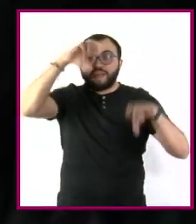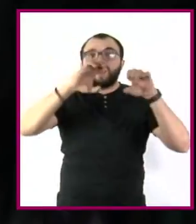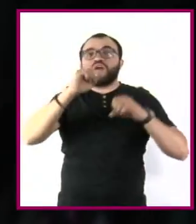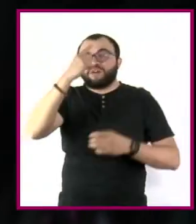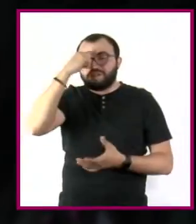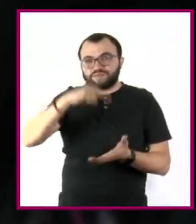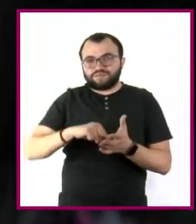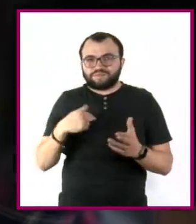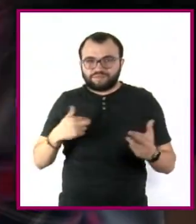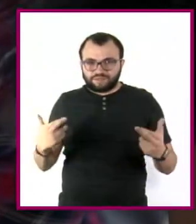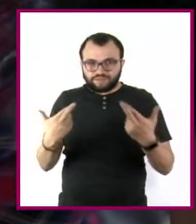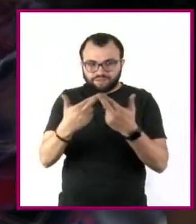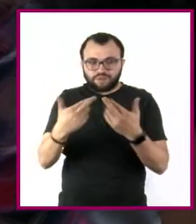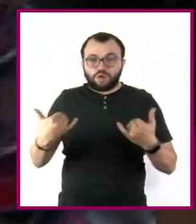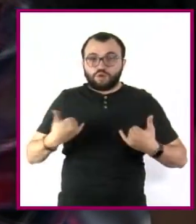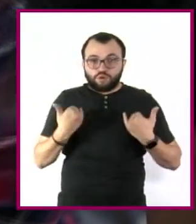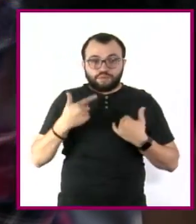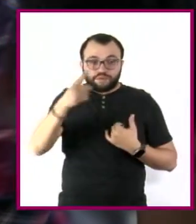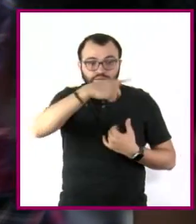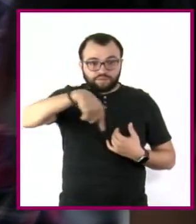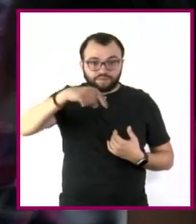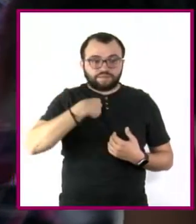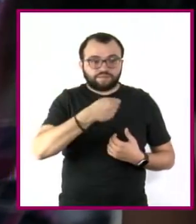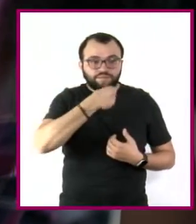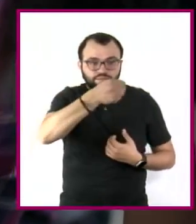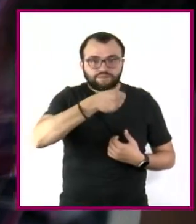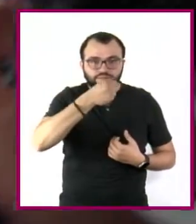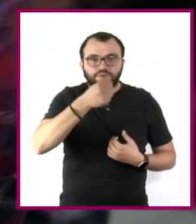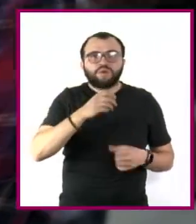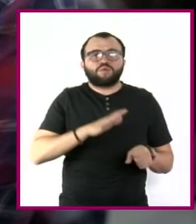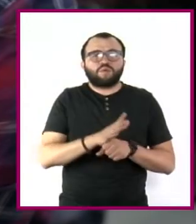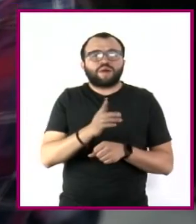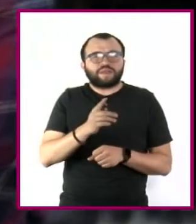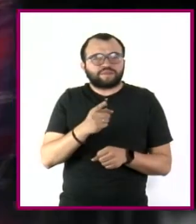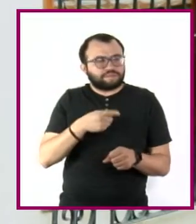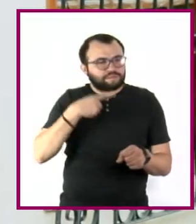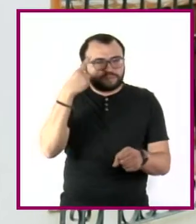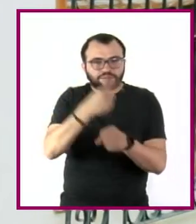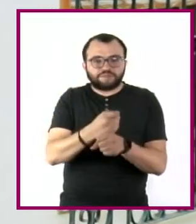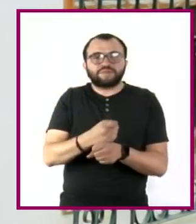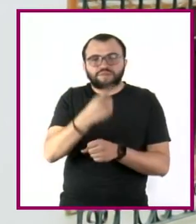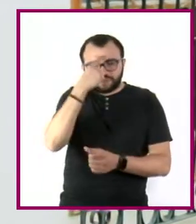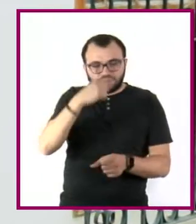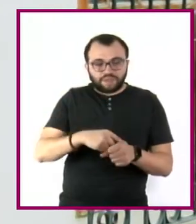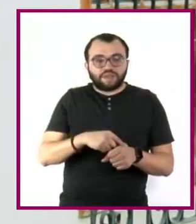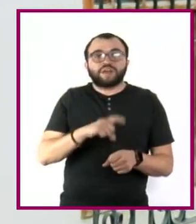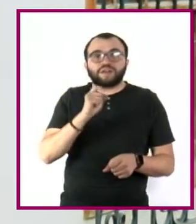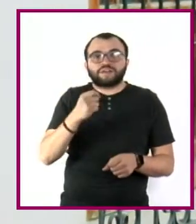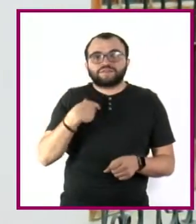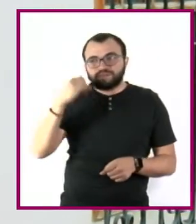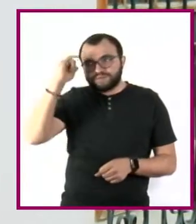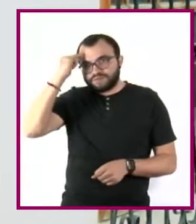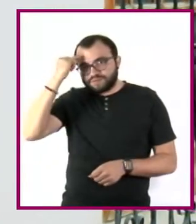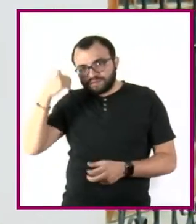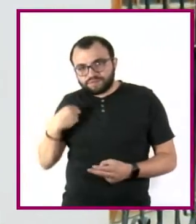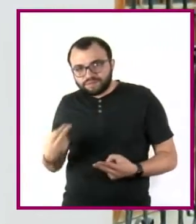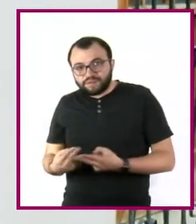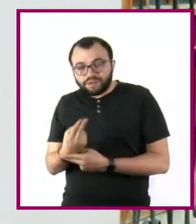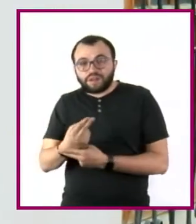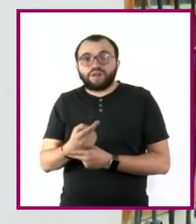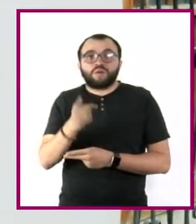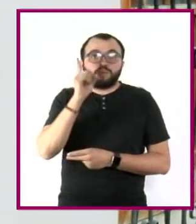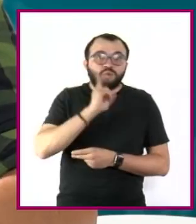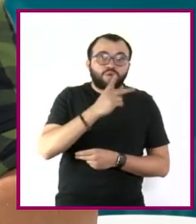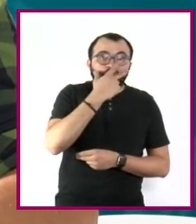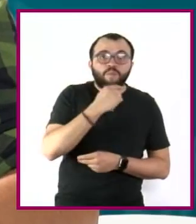La mayoría de los jóvenes entrevistados considera que los principales motivos de discriminación son el origen étnico, el género y la